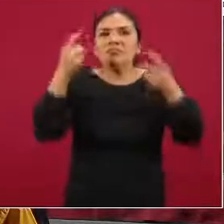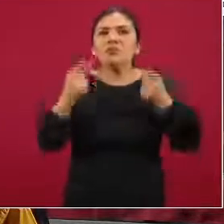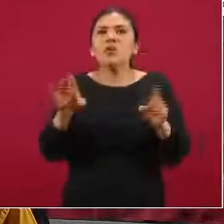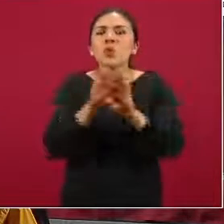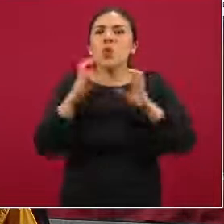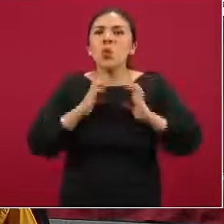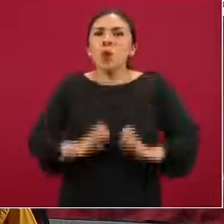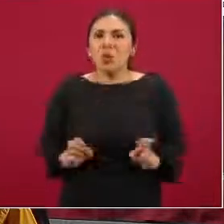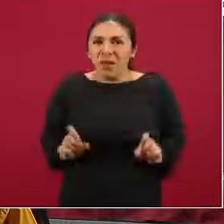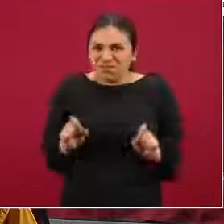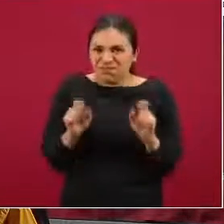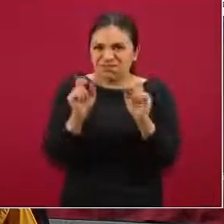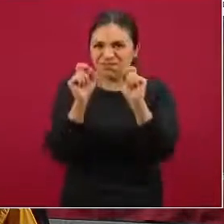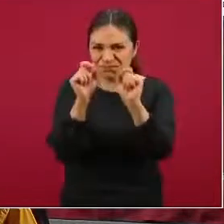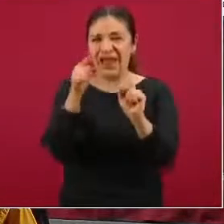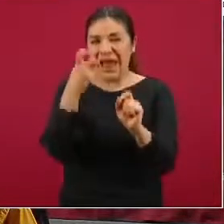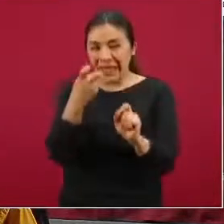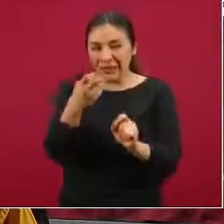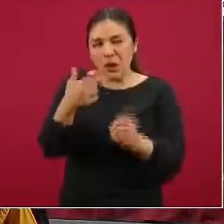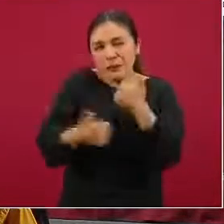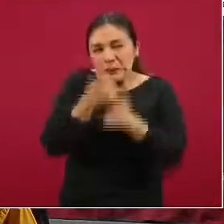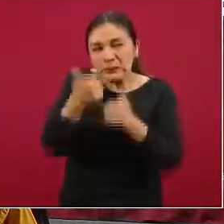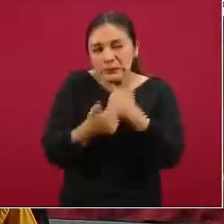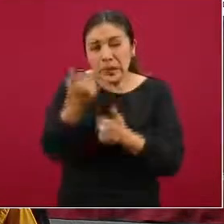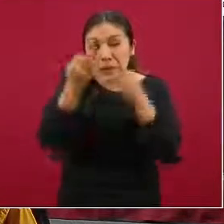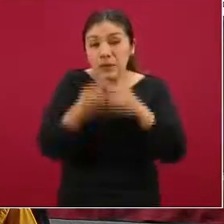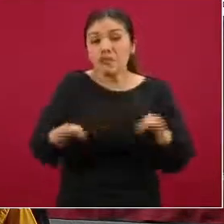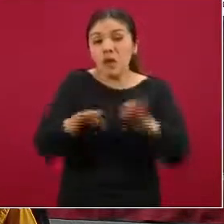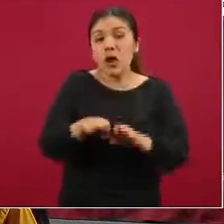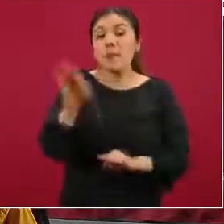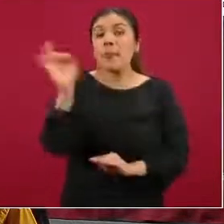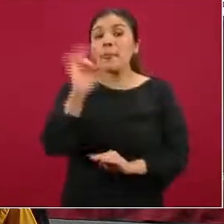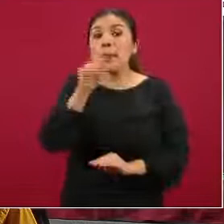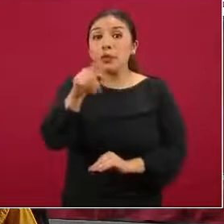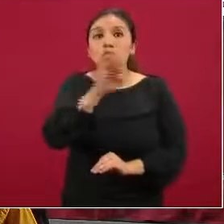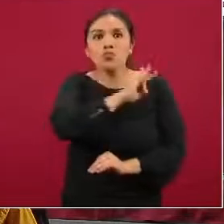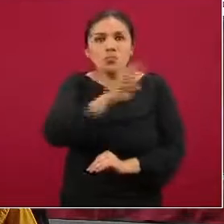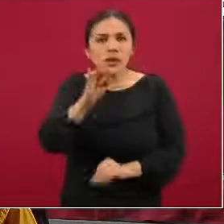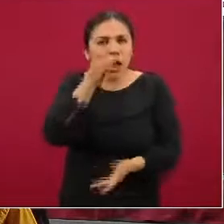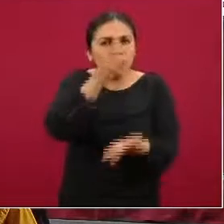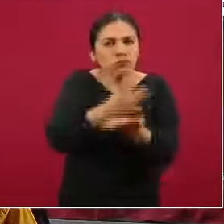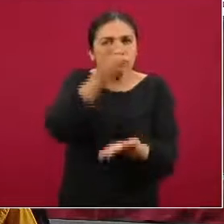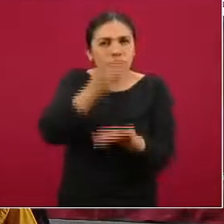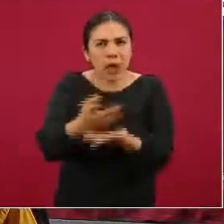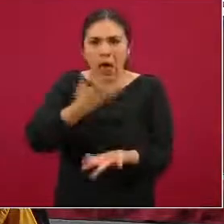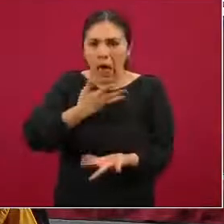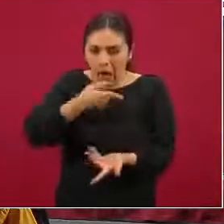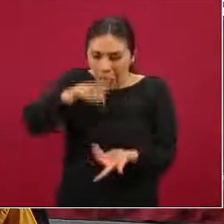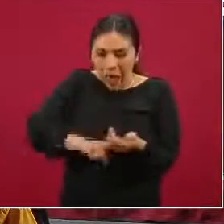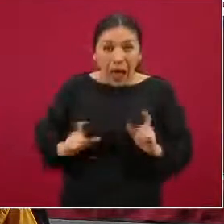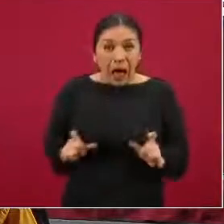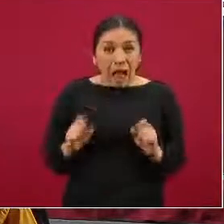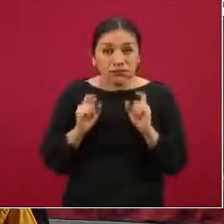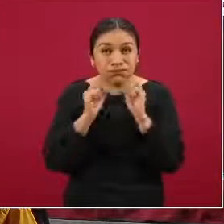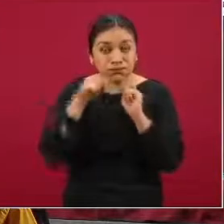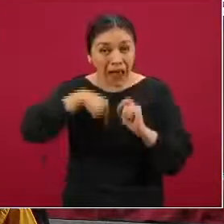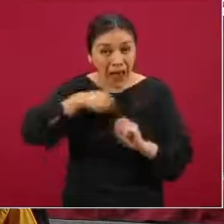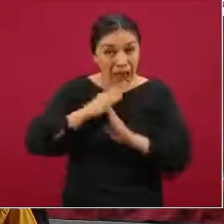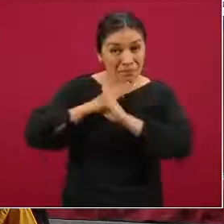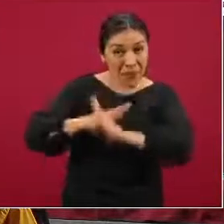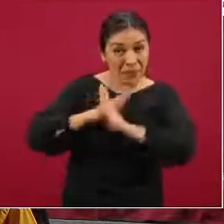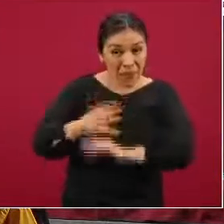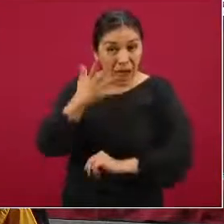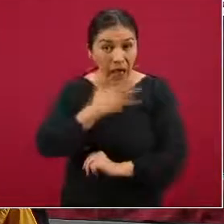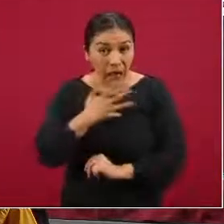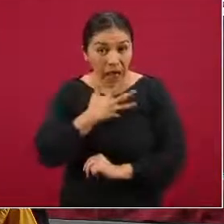a este punto que es importante para estos tipos de pruebas, en donde vamos a poder detectar anticuerpos si la prueba la tomamos